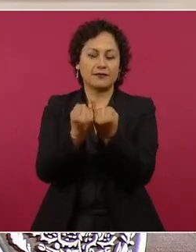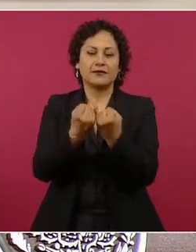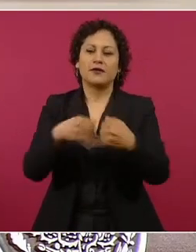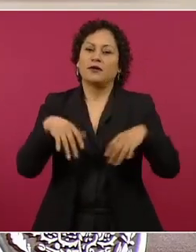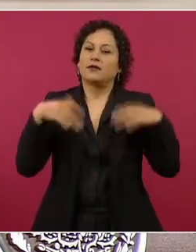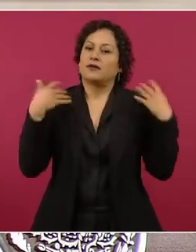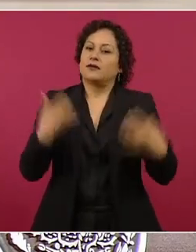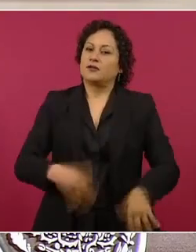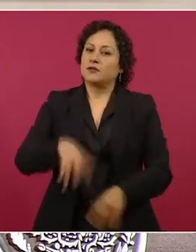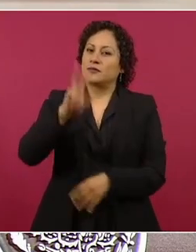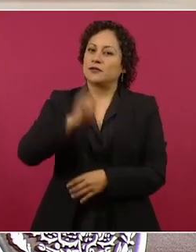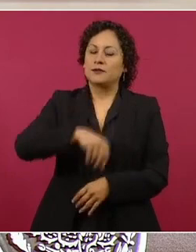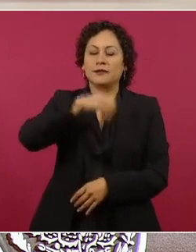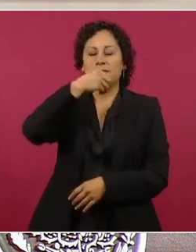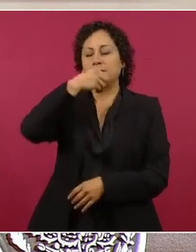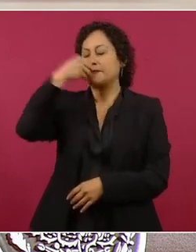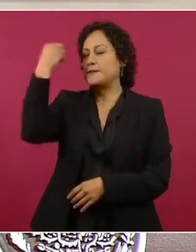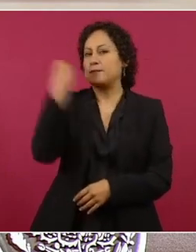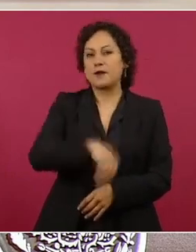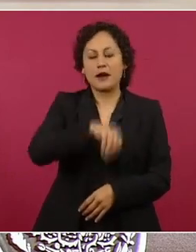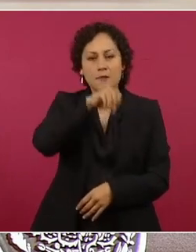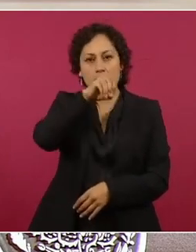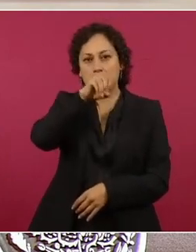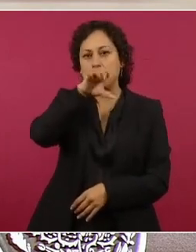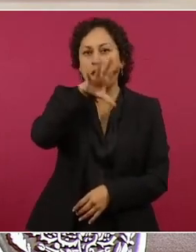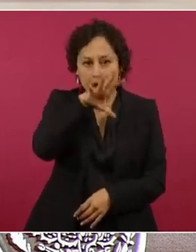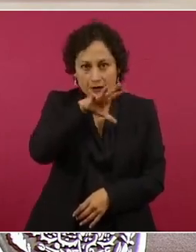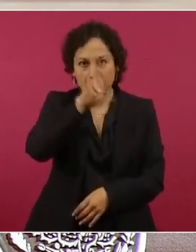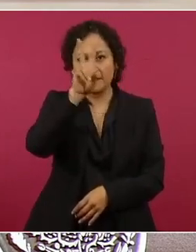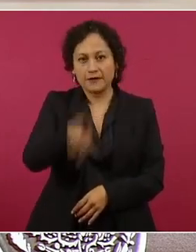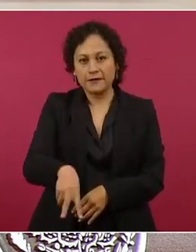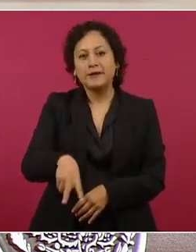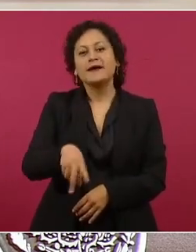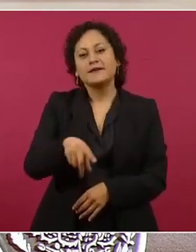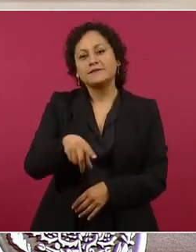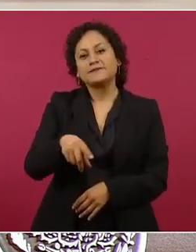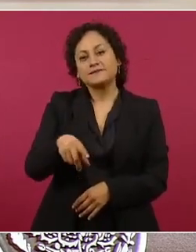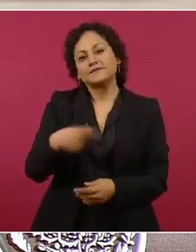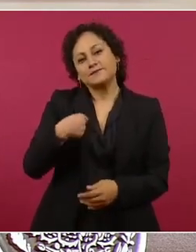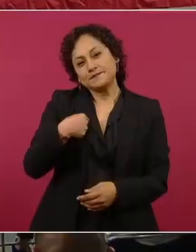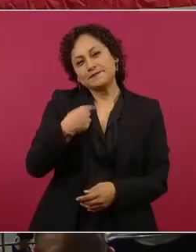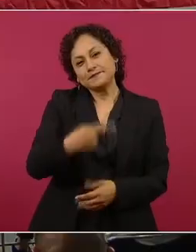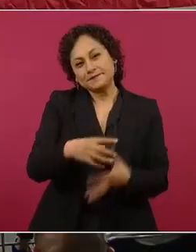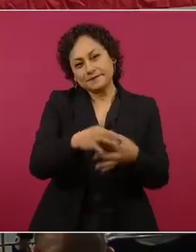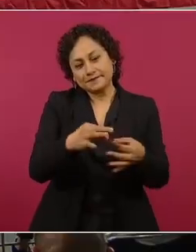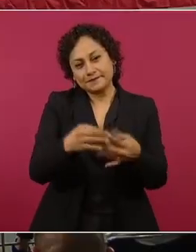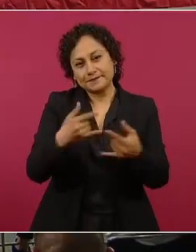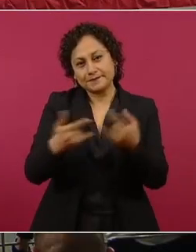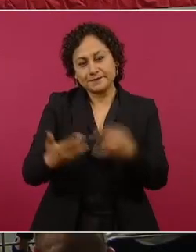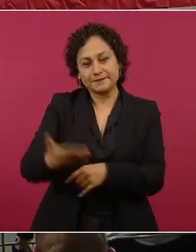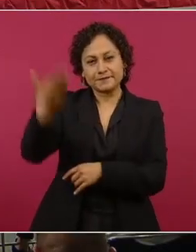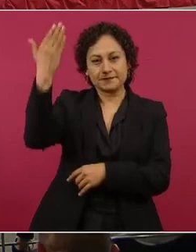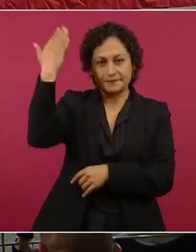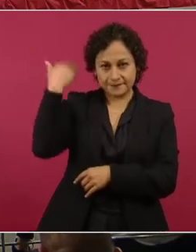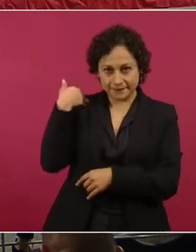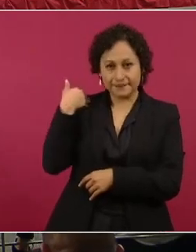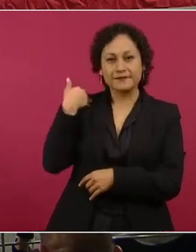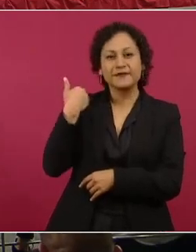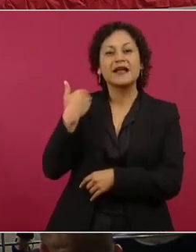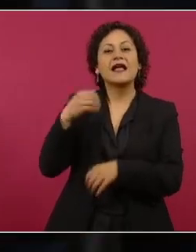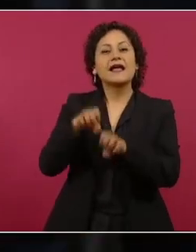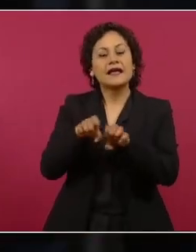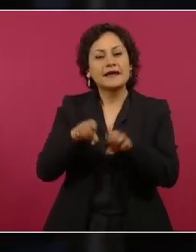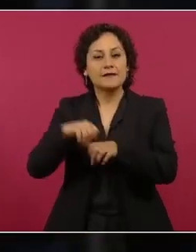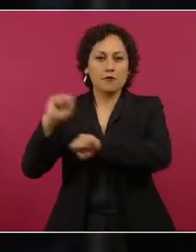Les platicábamos antes de irse que había habido otros niños gloriosos en 1957 en el béisbol, que habían sido los